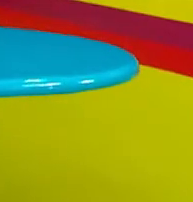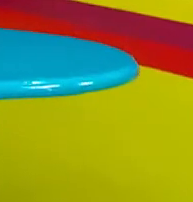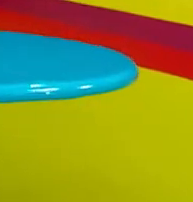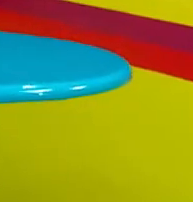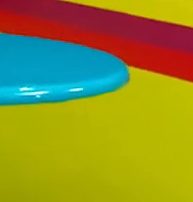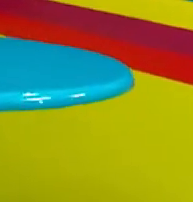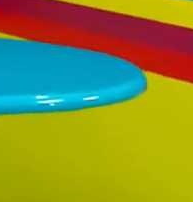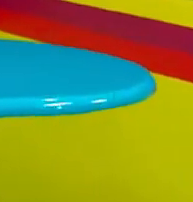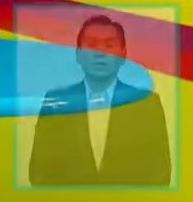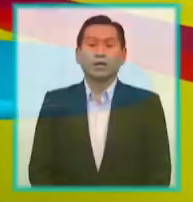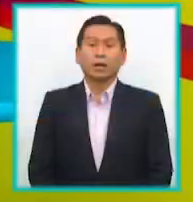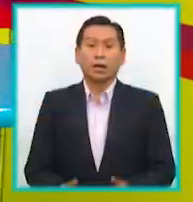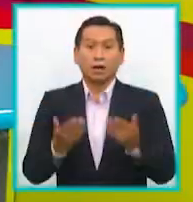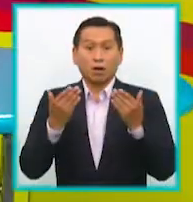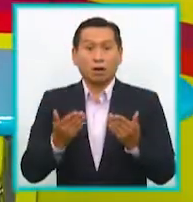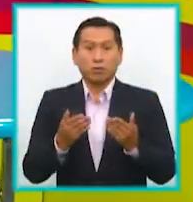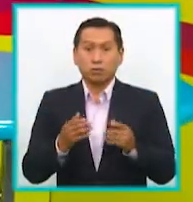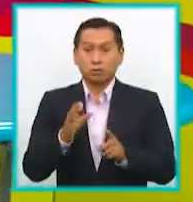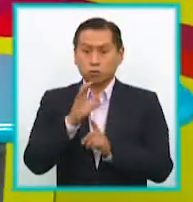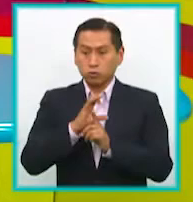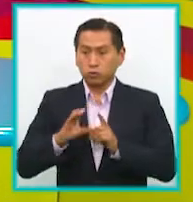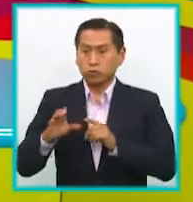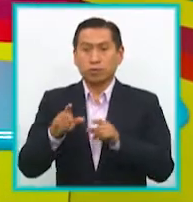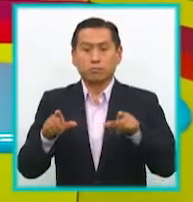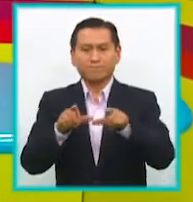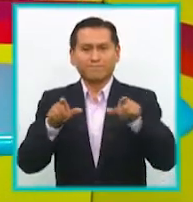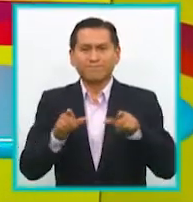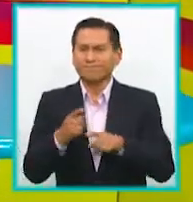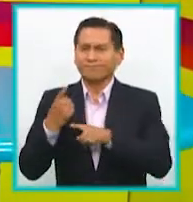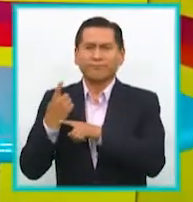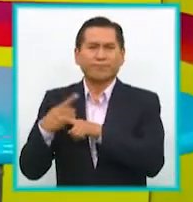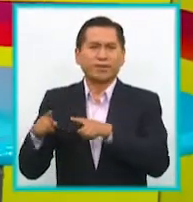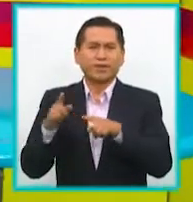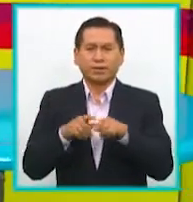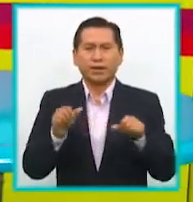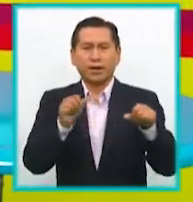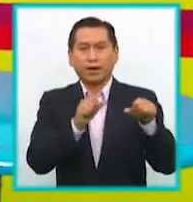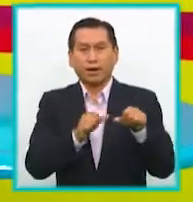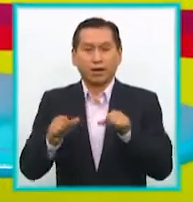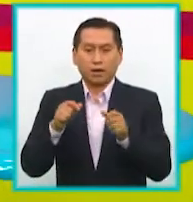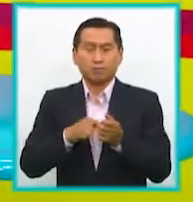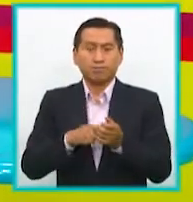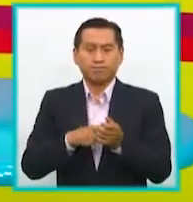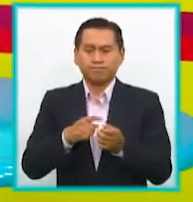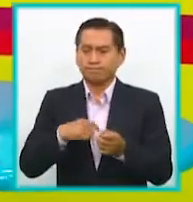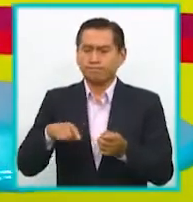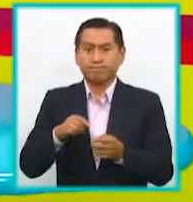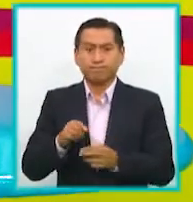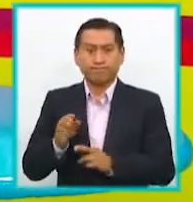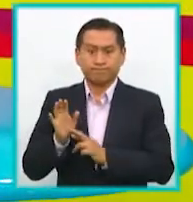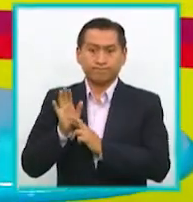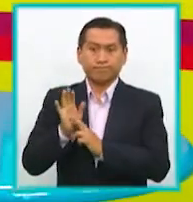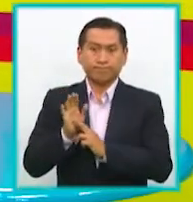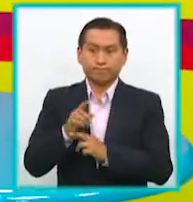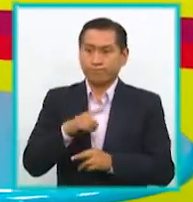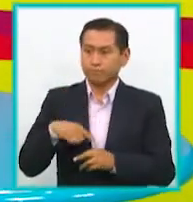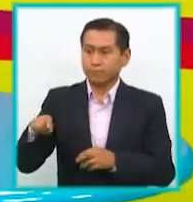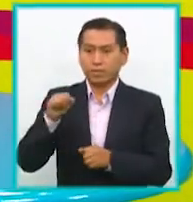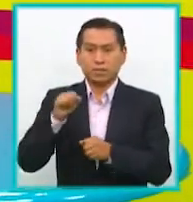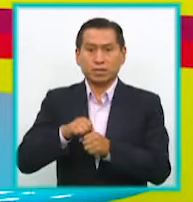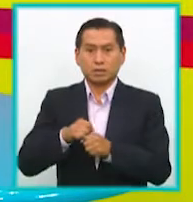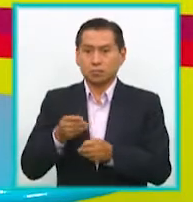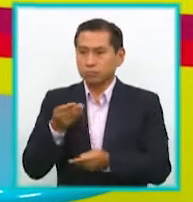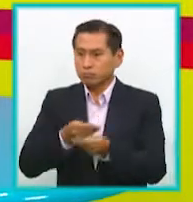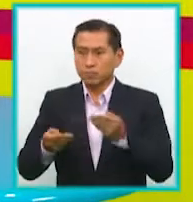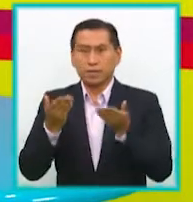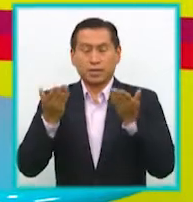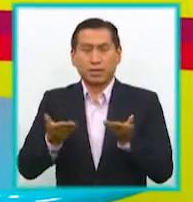Y es que la vuelta a los espacios culturales, a las diversas actividades culturales, no solo refleja el movimiento de nuestros artistas, sino también